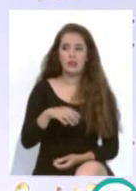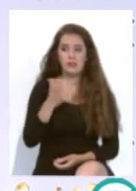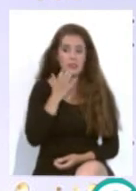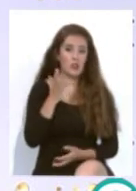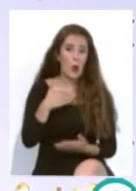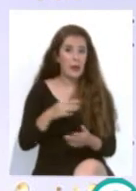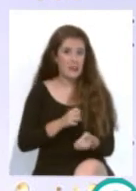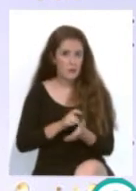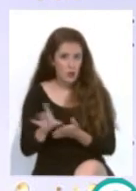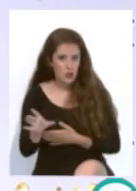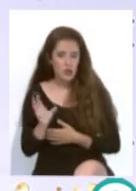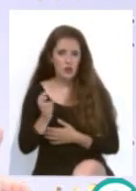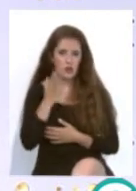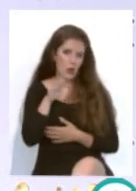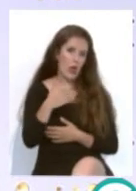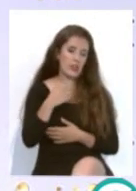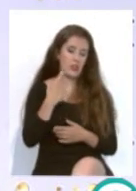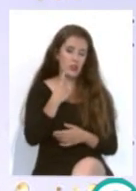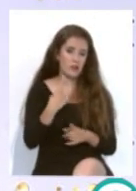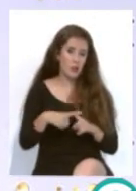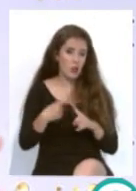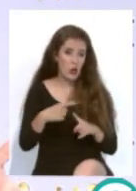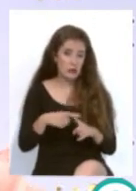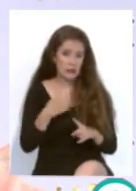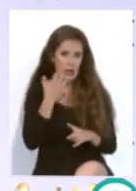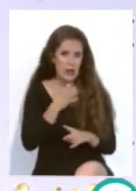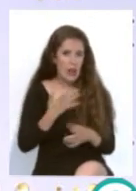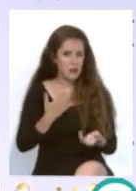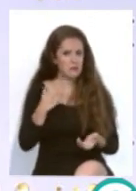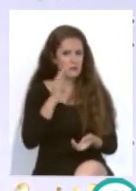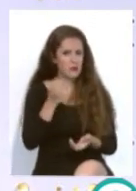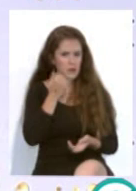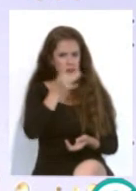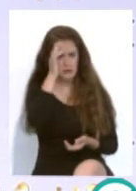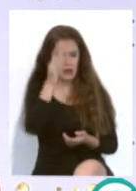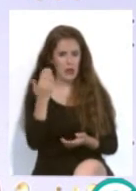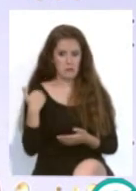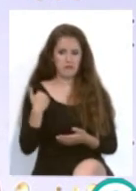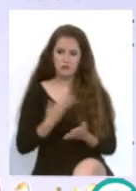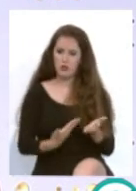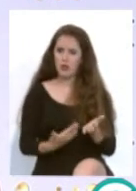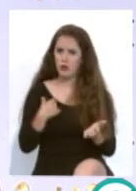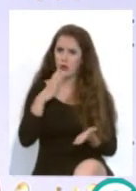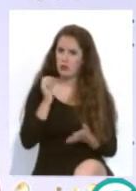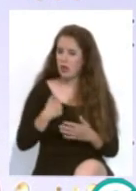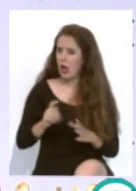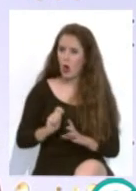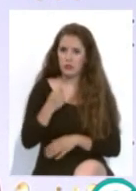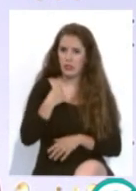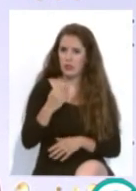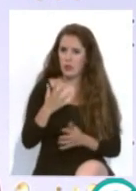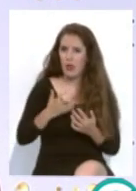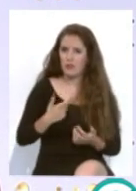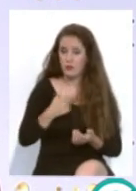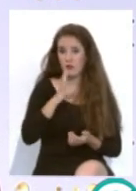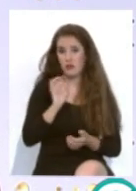expulsiones si no hay cosas raras viendo lo que han demostrado un y otro en este fin de semana yo creo que que se debería de dar por conseguido este ascenso pero ya te